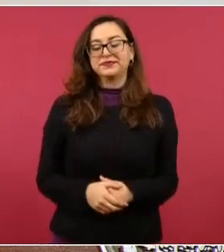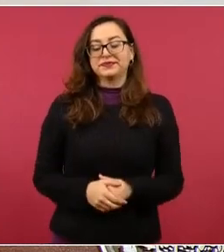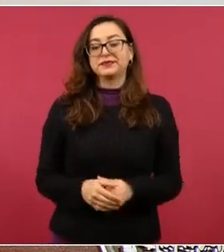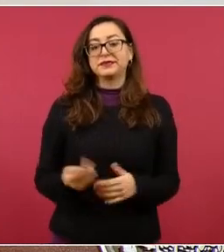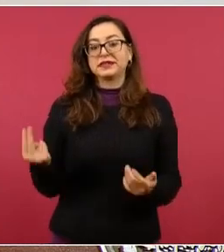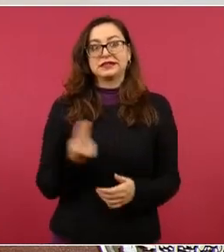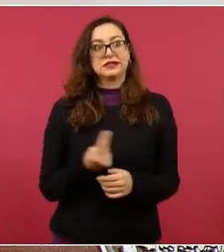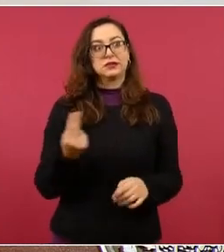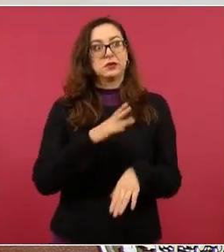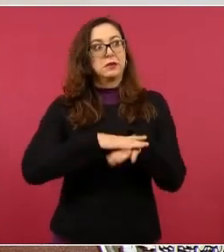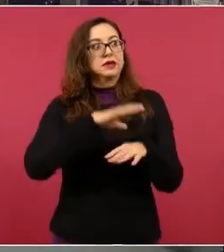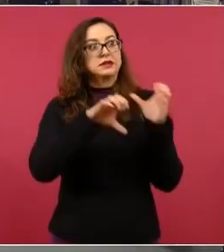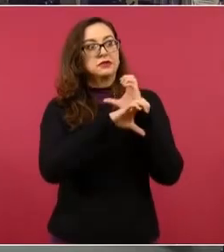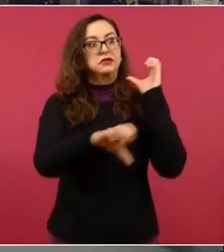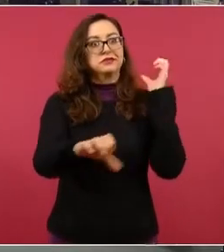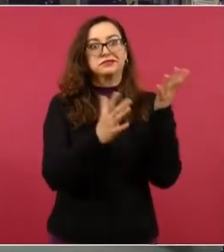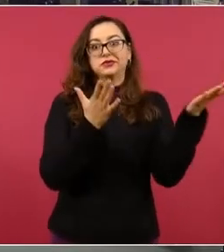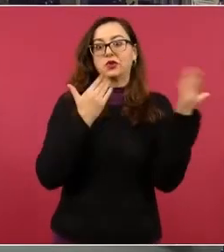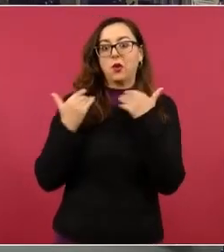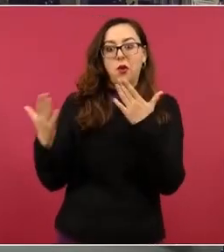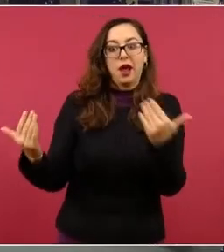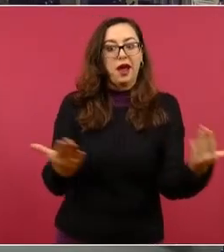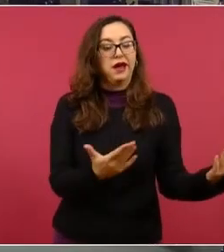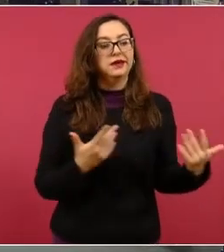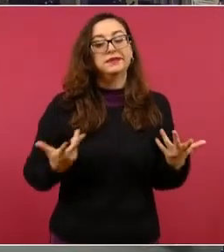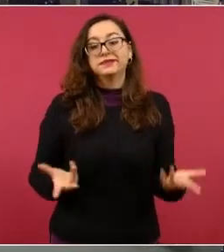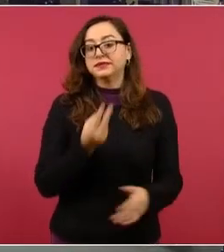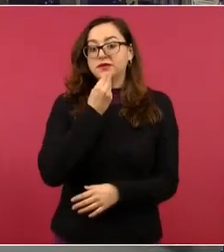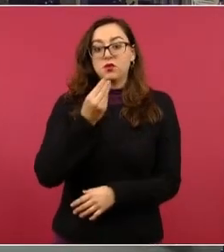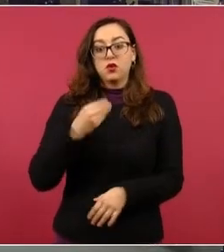no hay.